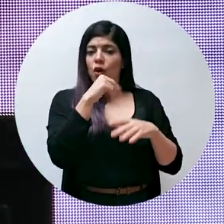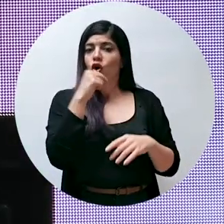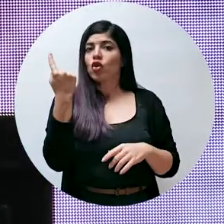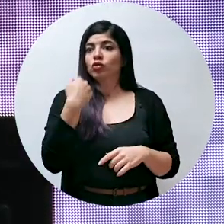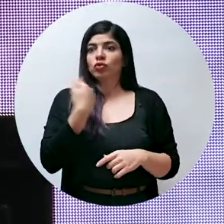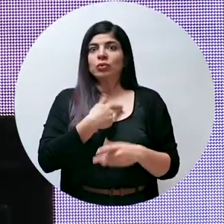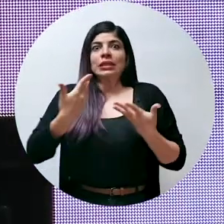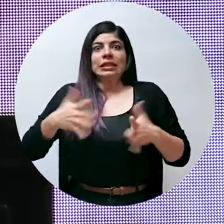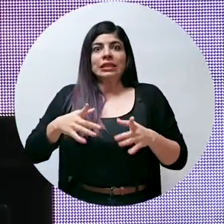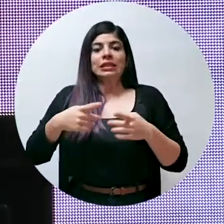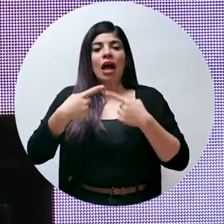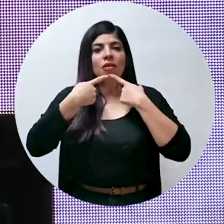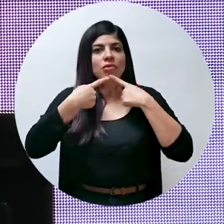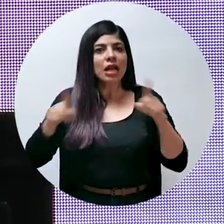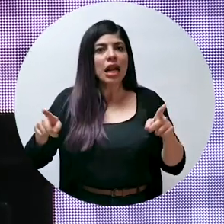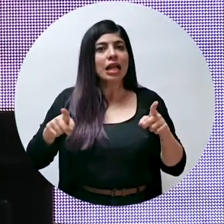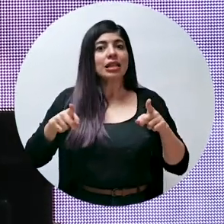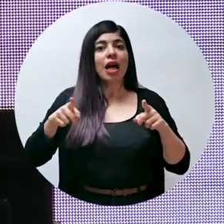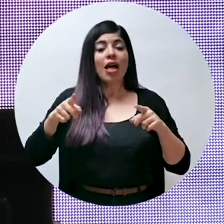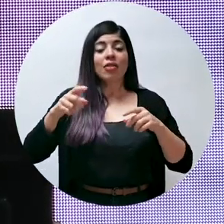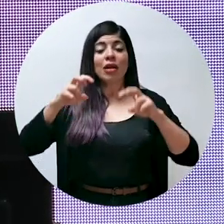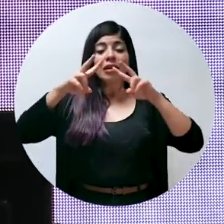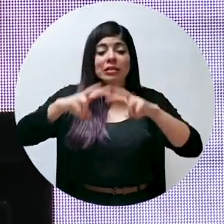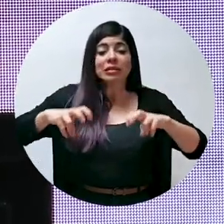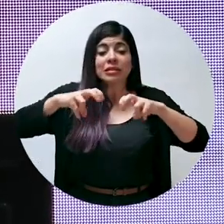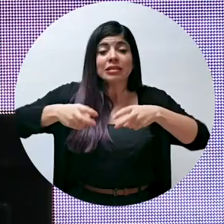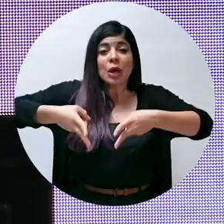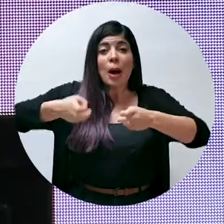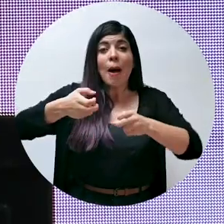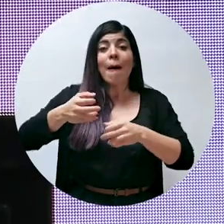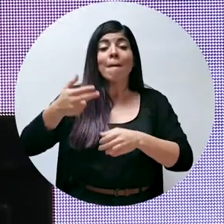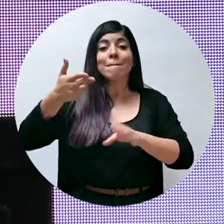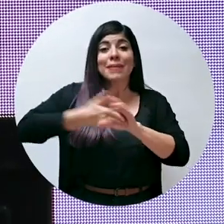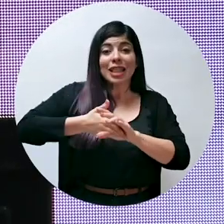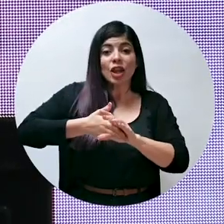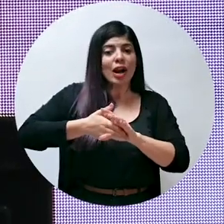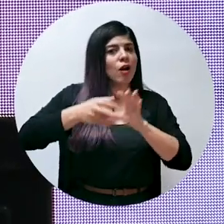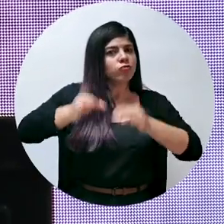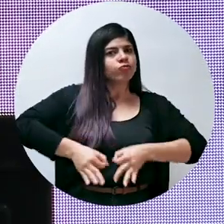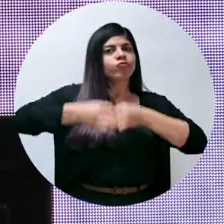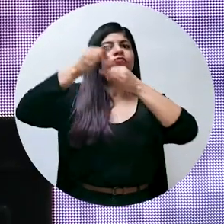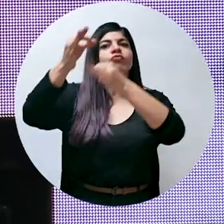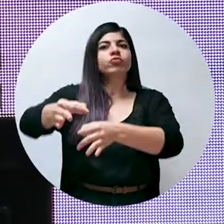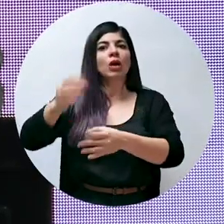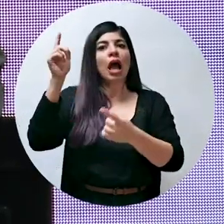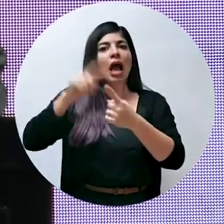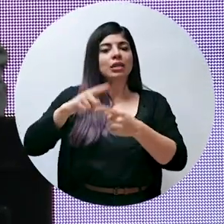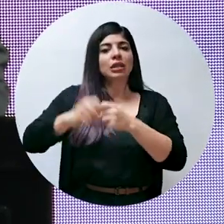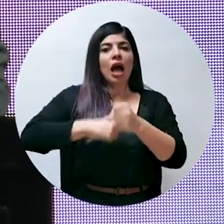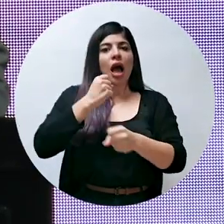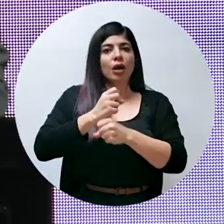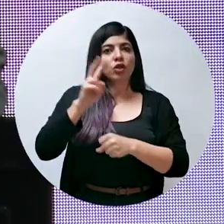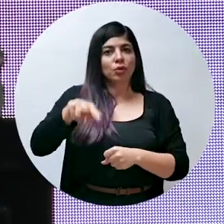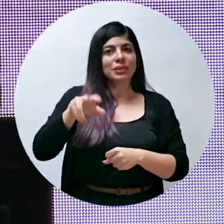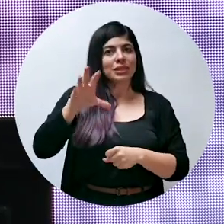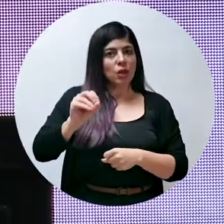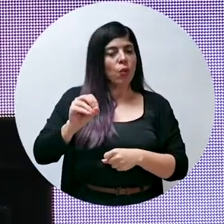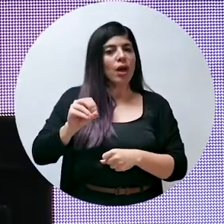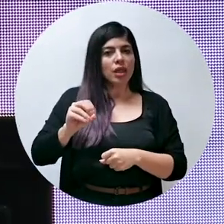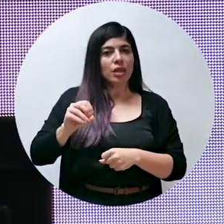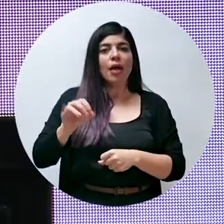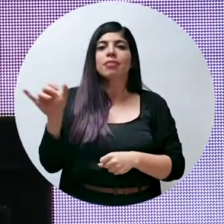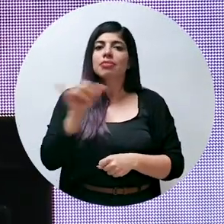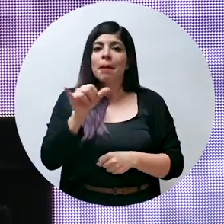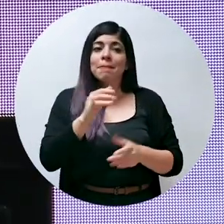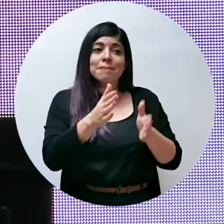decretado la moratoria a la explotación y explotación petrolera al año 2050, sino que